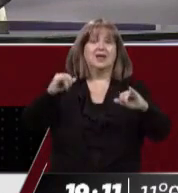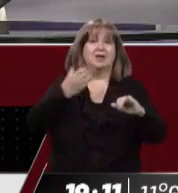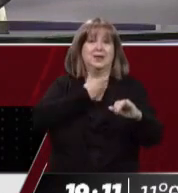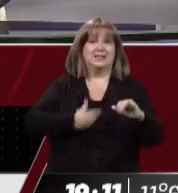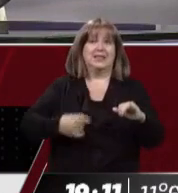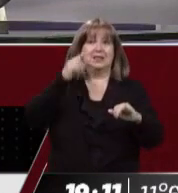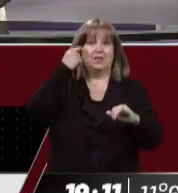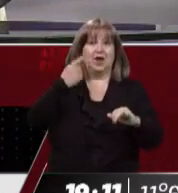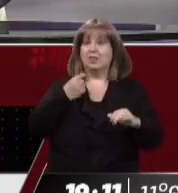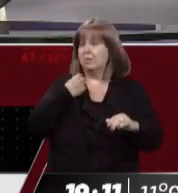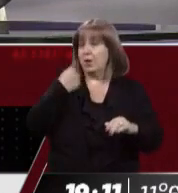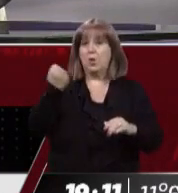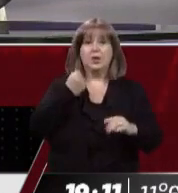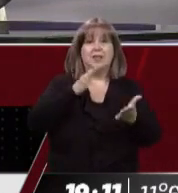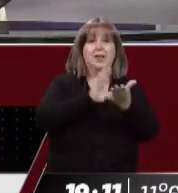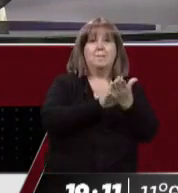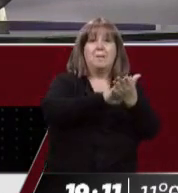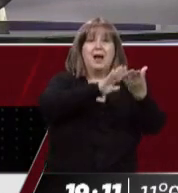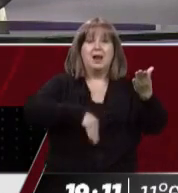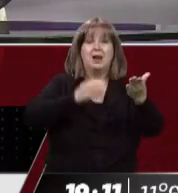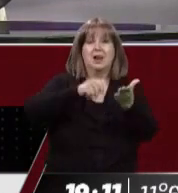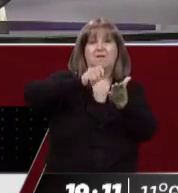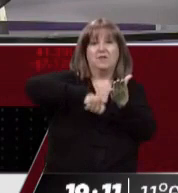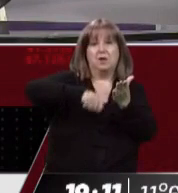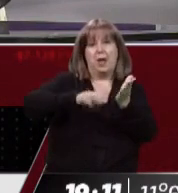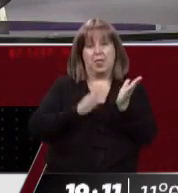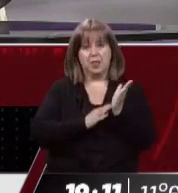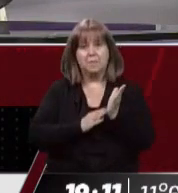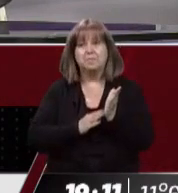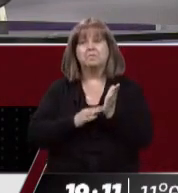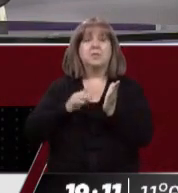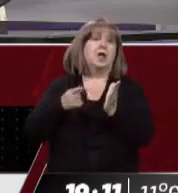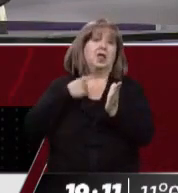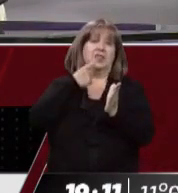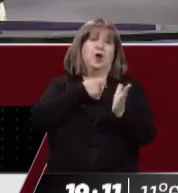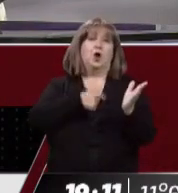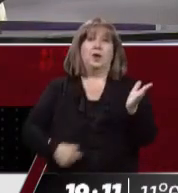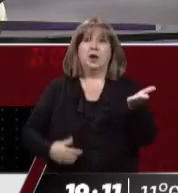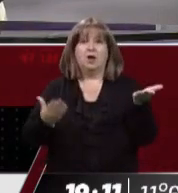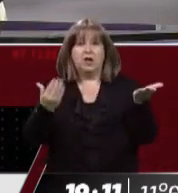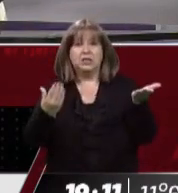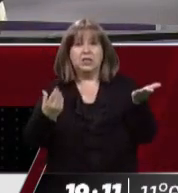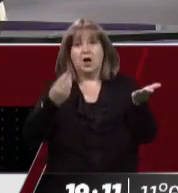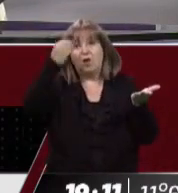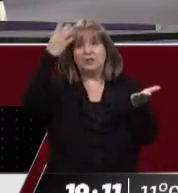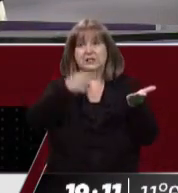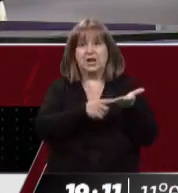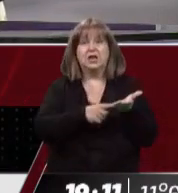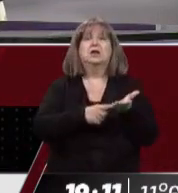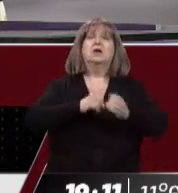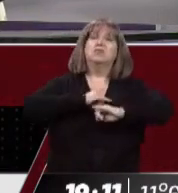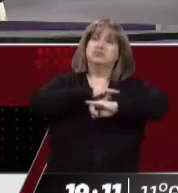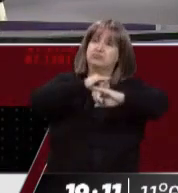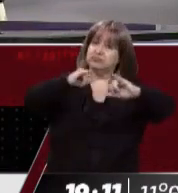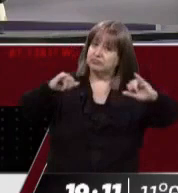el ejecutivo de la nación. Frente a eso entonces dijo, trabajemos con normalidad independientemente de los argumentos políticos. Y era que para